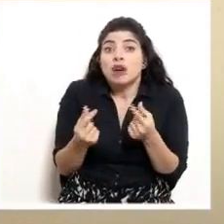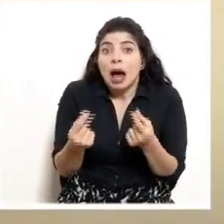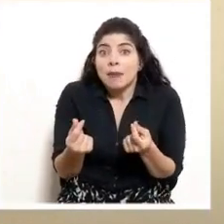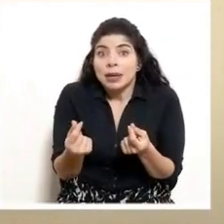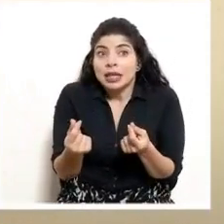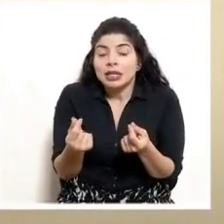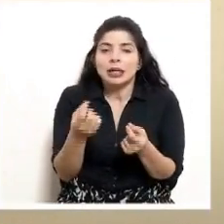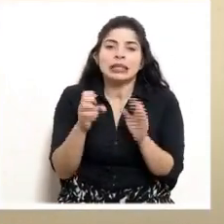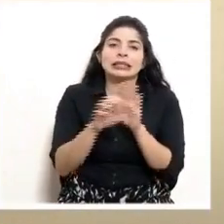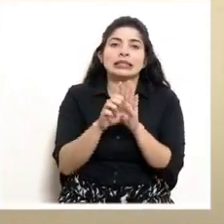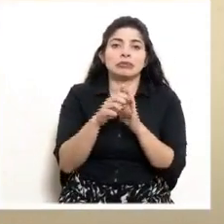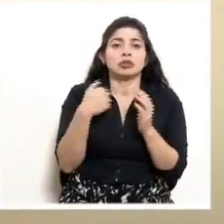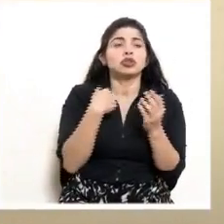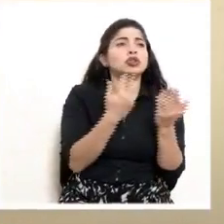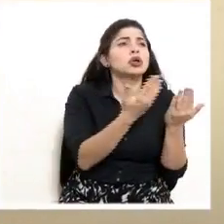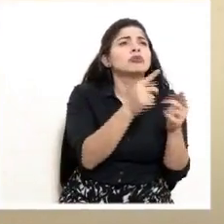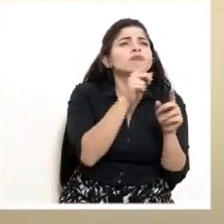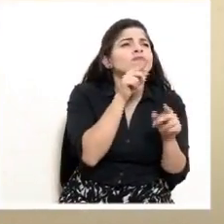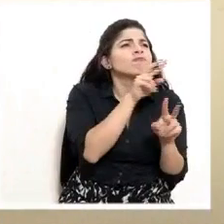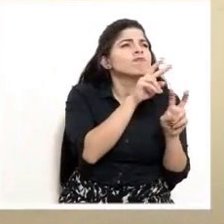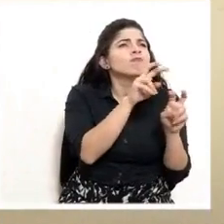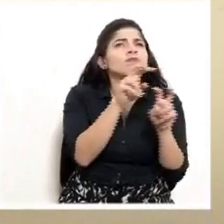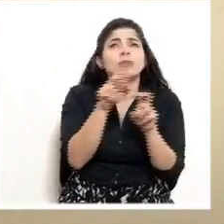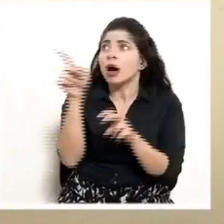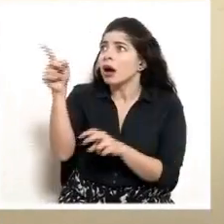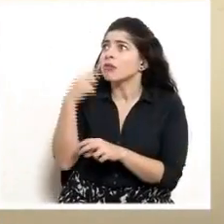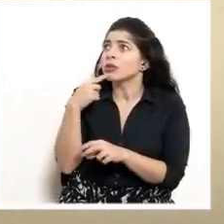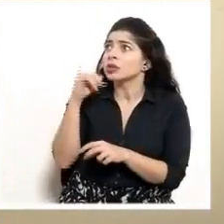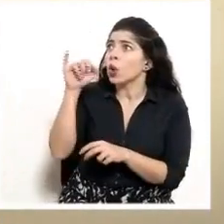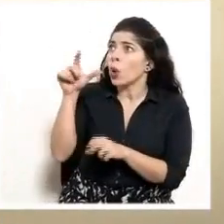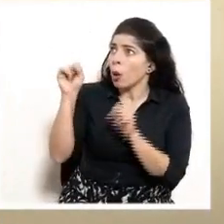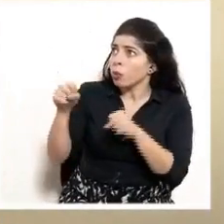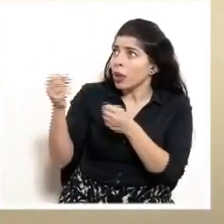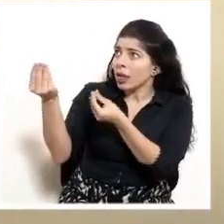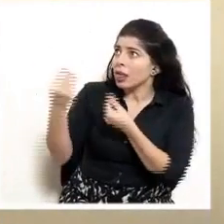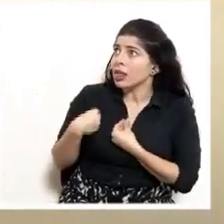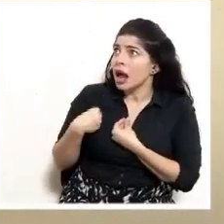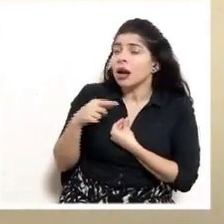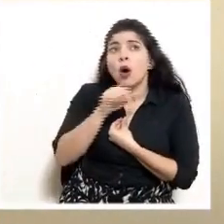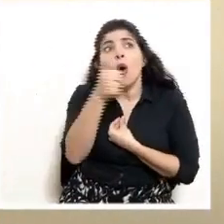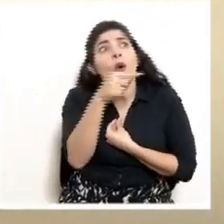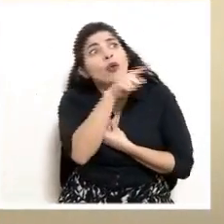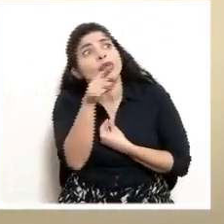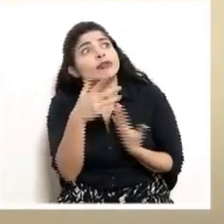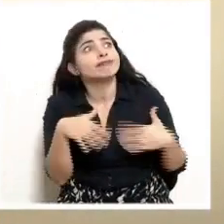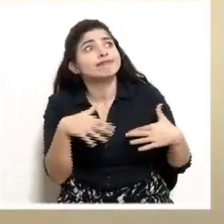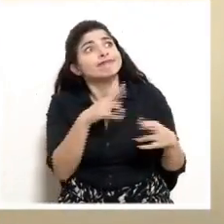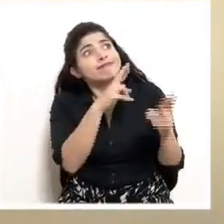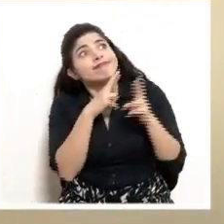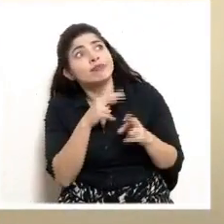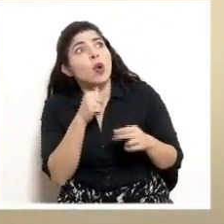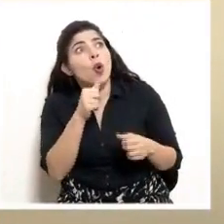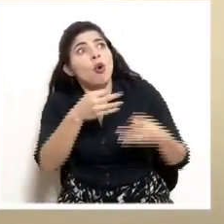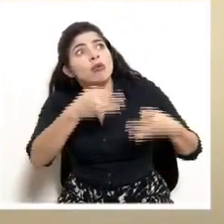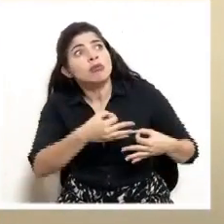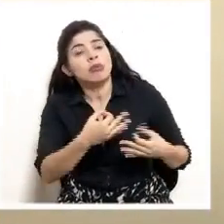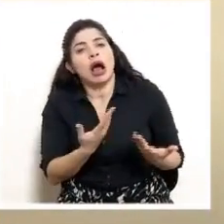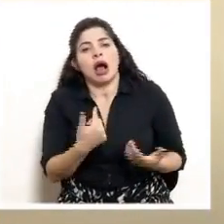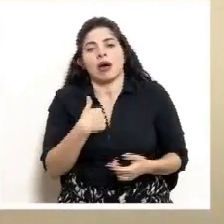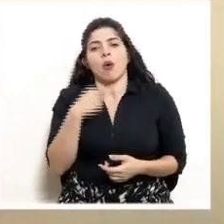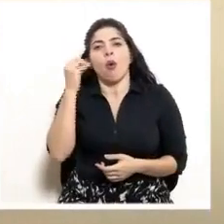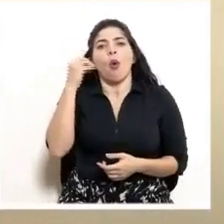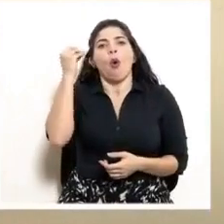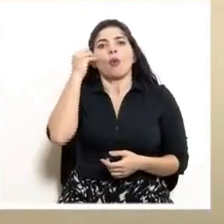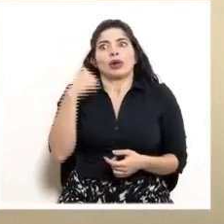cuando alguien le dice a usted que le puede entregar en julio y ustedes, los otros no le dan esa garantía, pues usted obviamente,